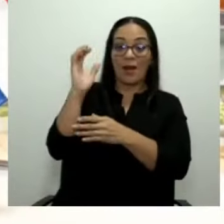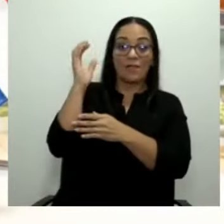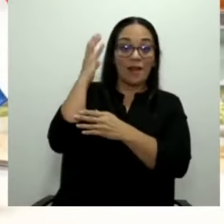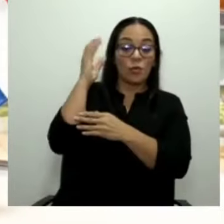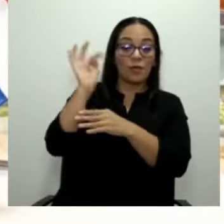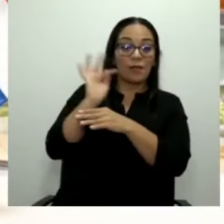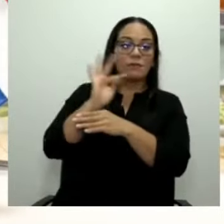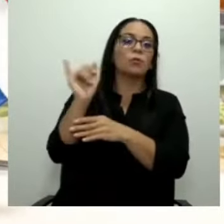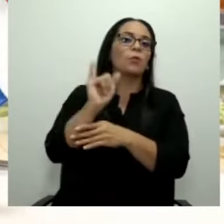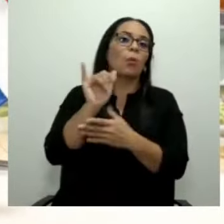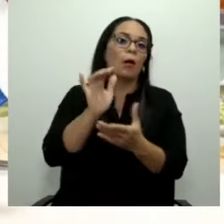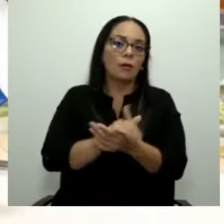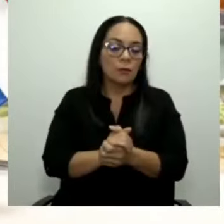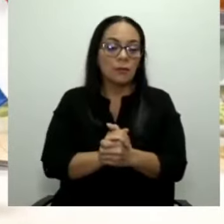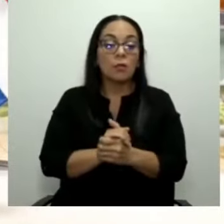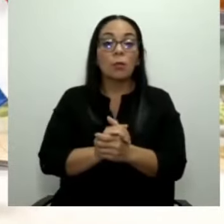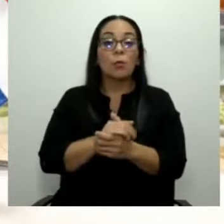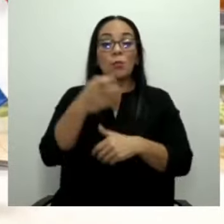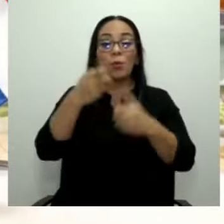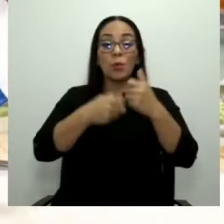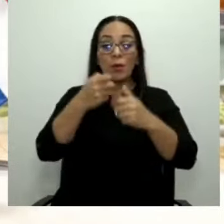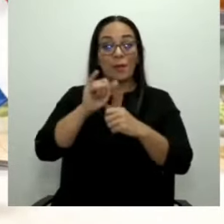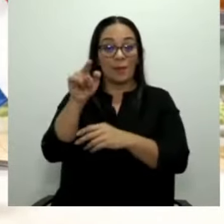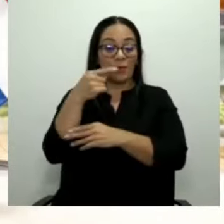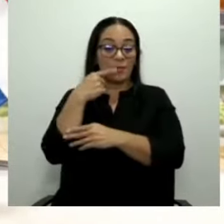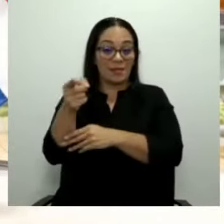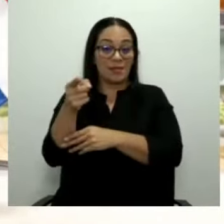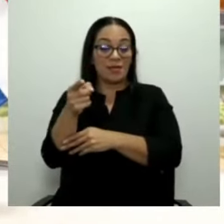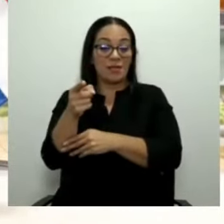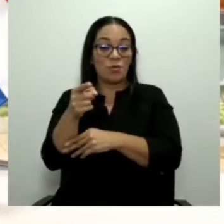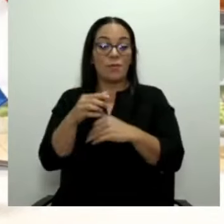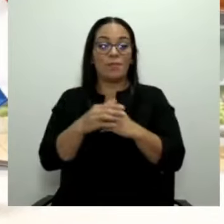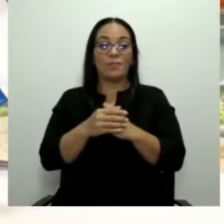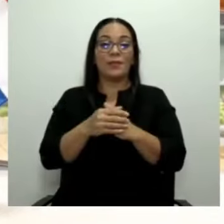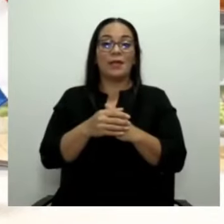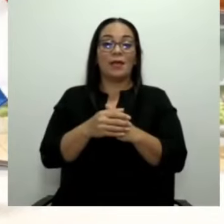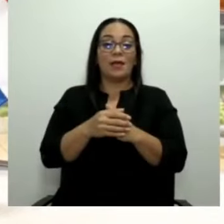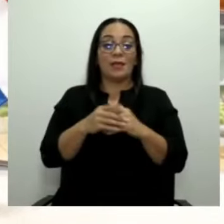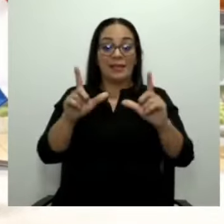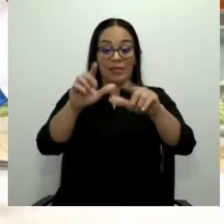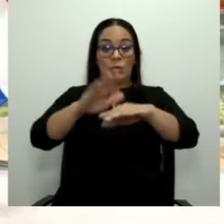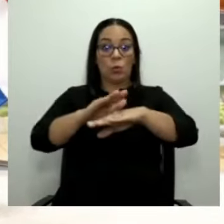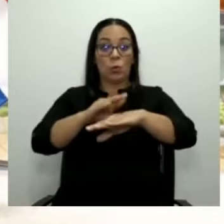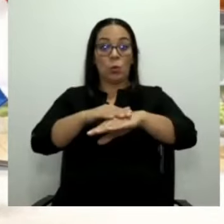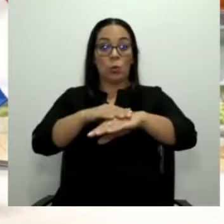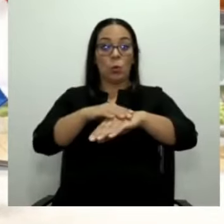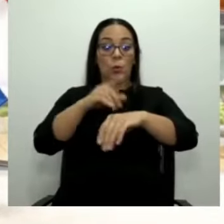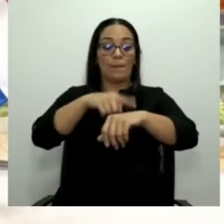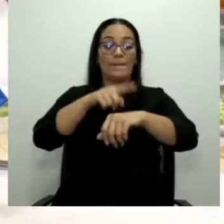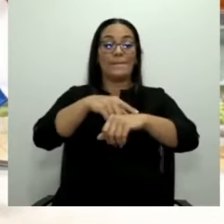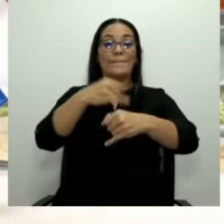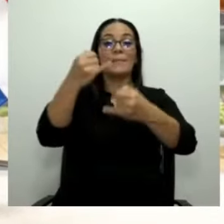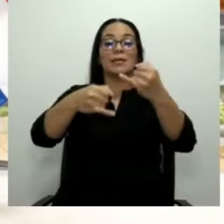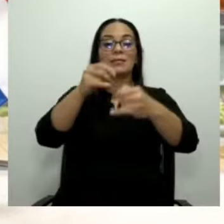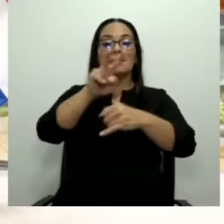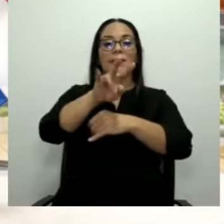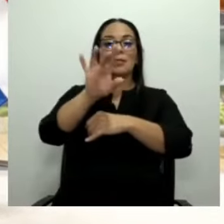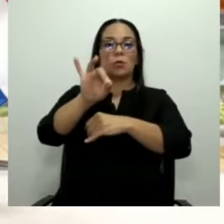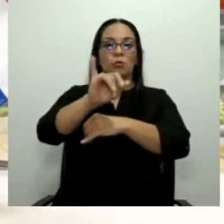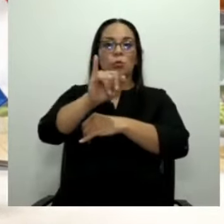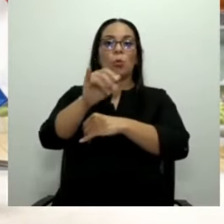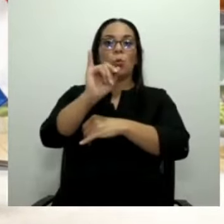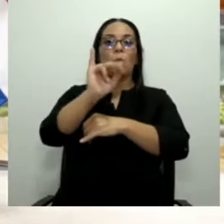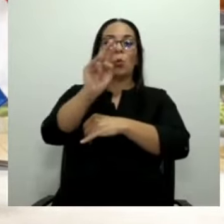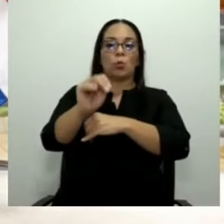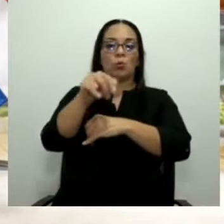el problema más grande es, como usted indicaba, los títulos terminan, el tiempo se vence el 28 de junio de este año.